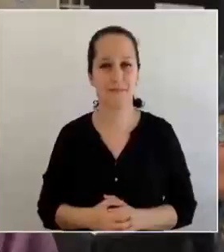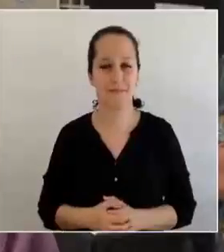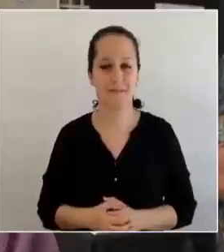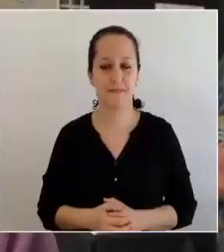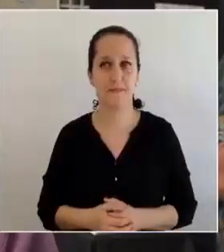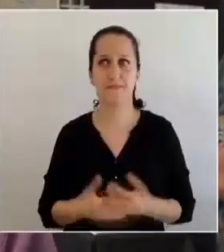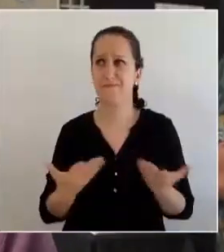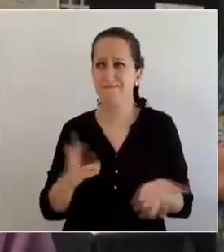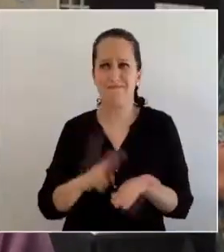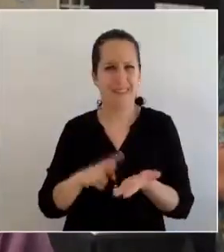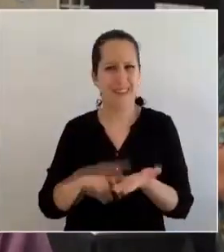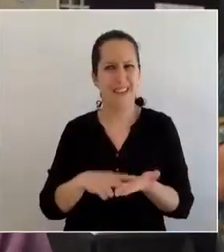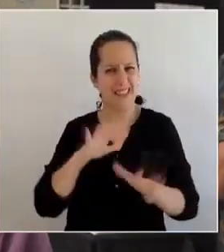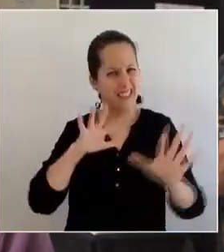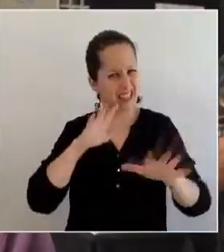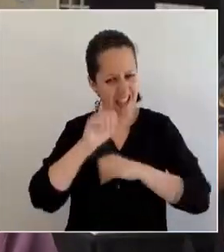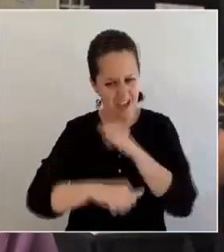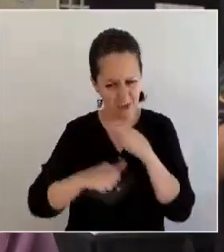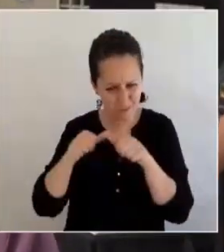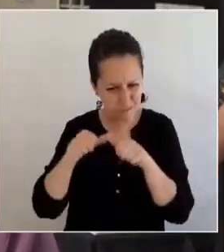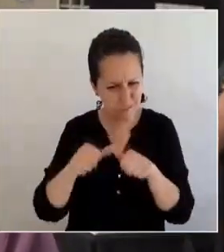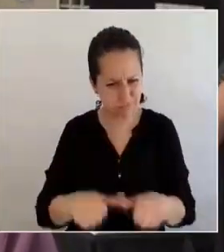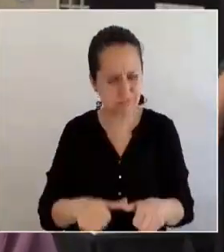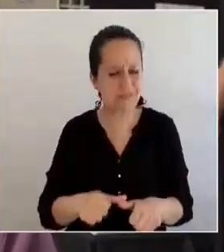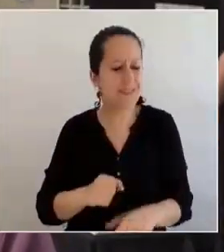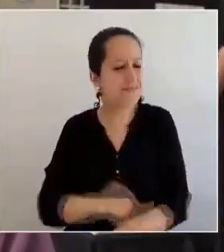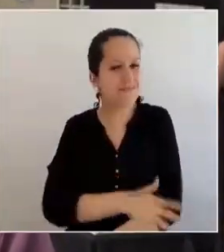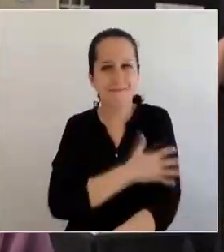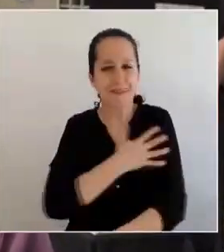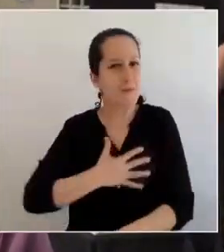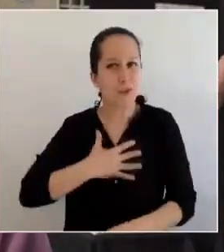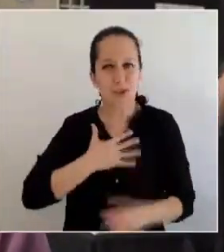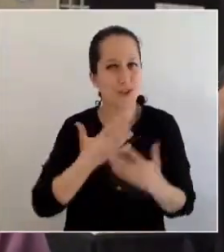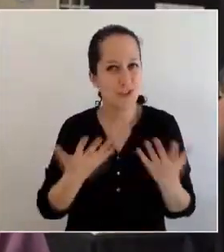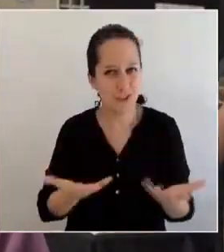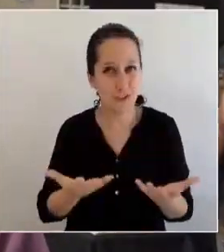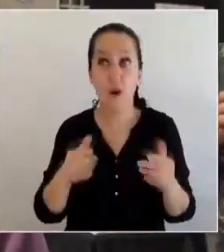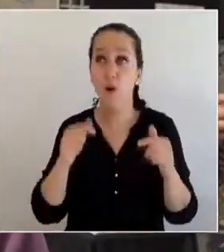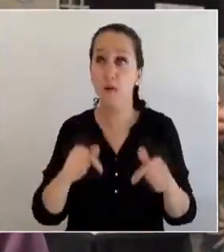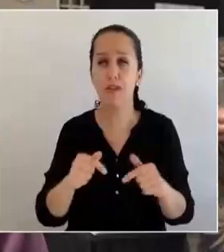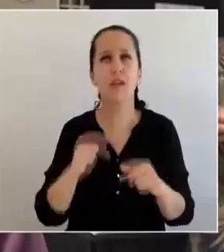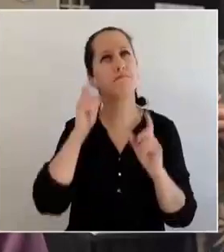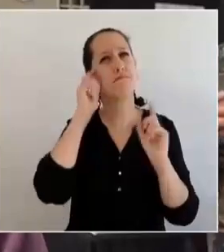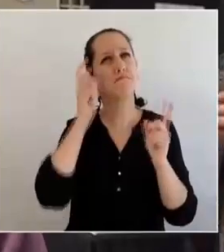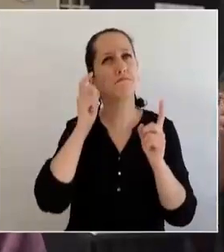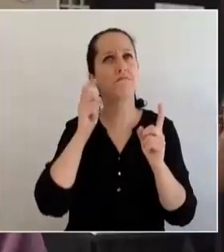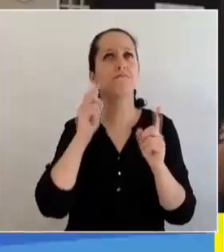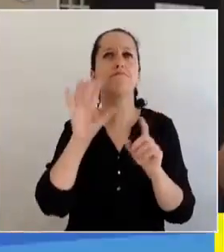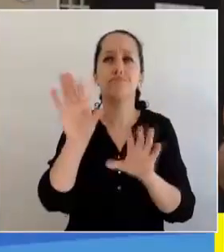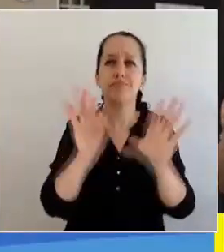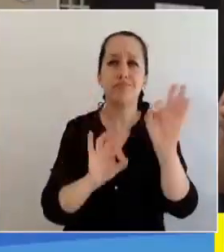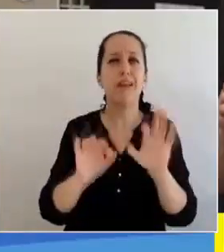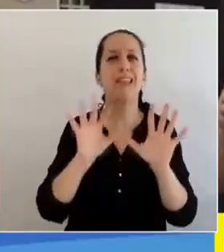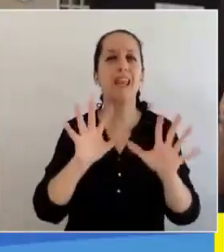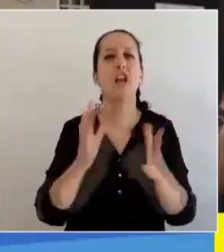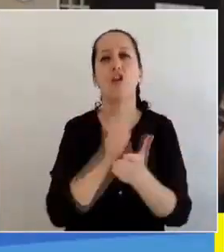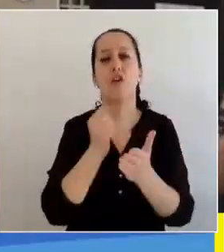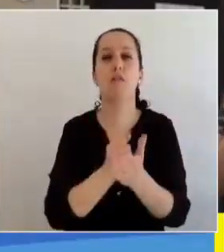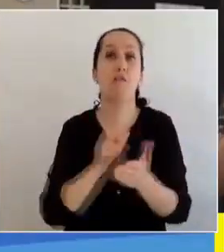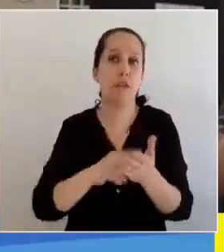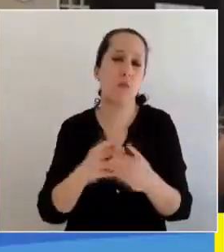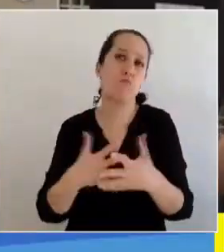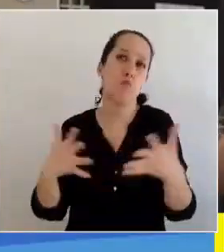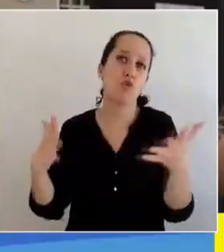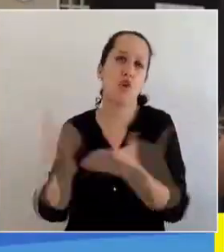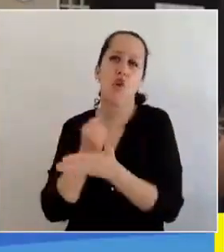La verdad que 10 años tienen un cúmulo de emociones, hoy día pudimos visualizar 10 hitos del SIAM, tuvimos que dejar